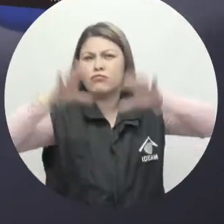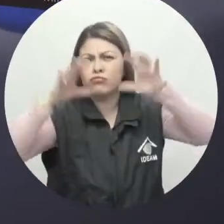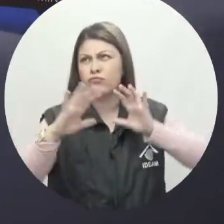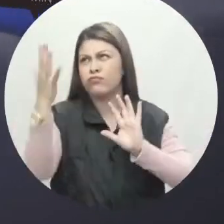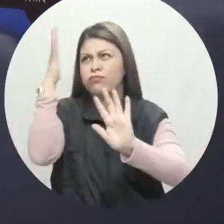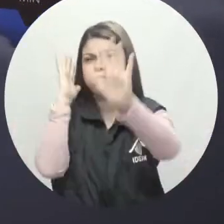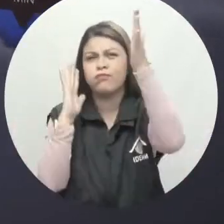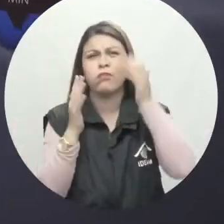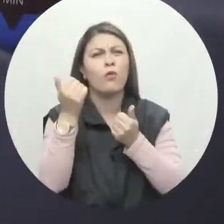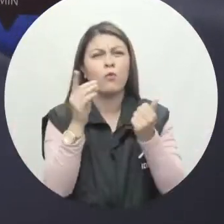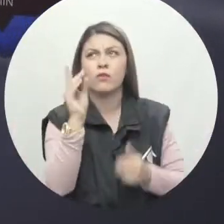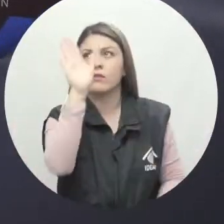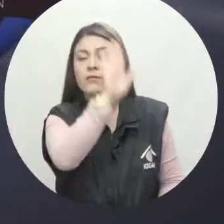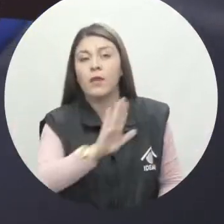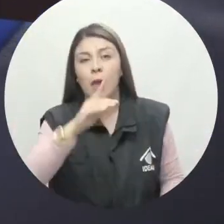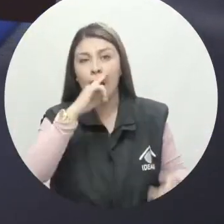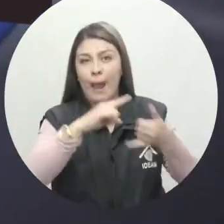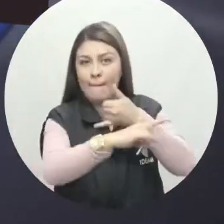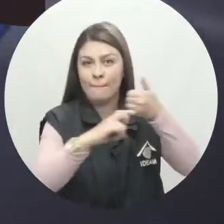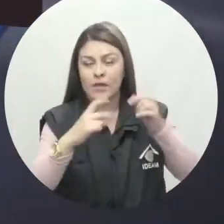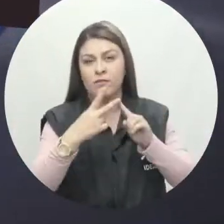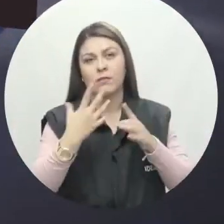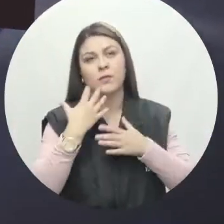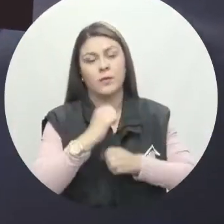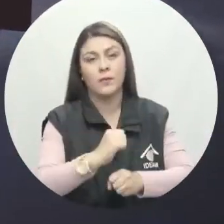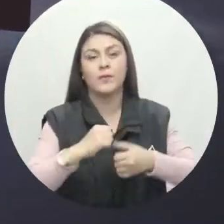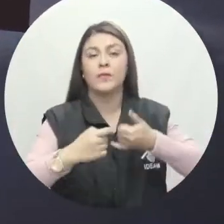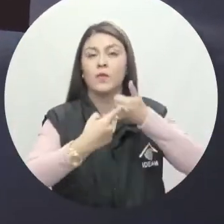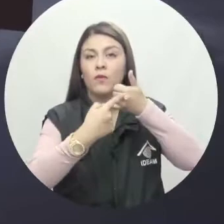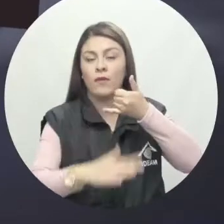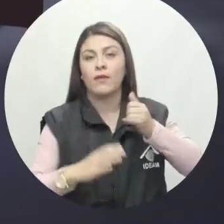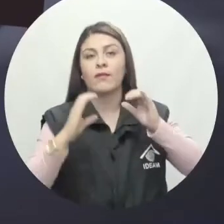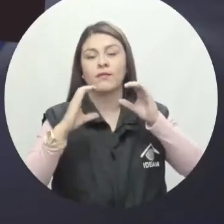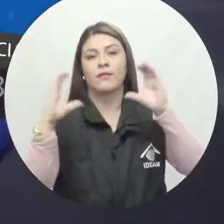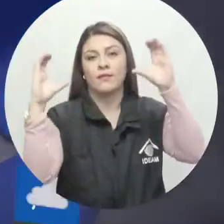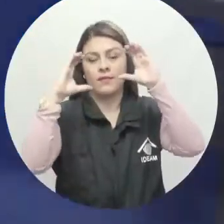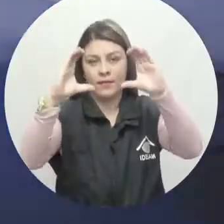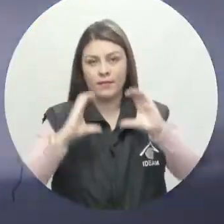departamentos de Amazonas, Maupés, Guaviare, Caquetá y Putumayo.